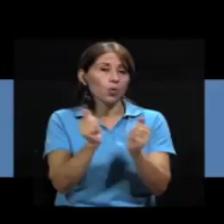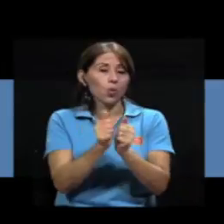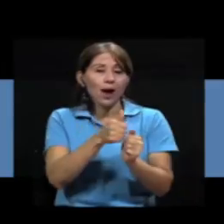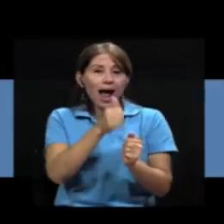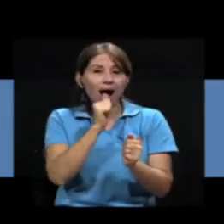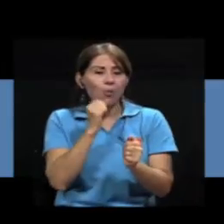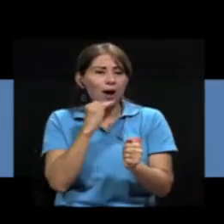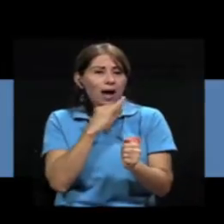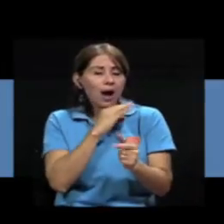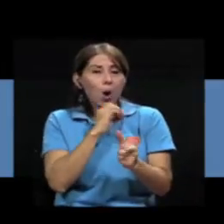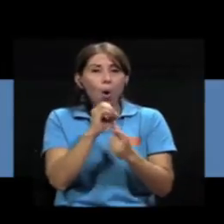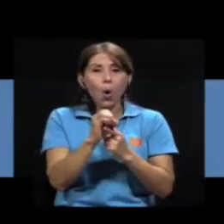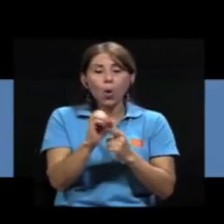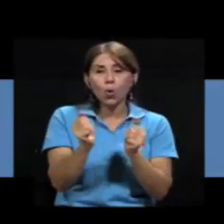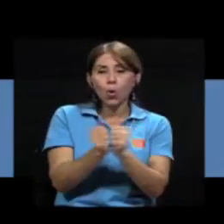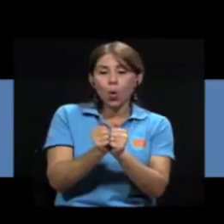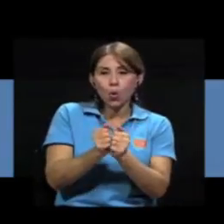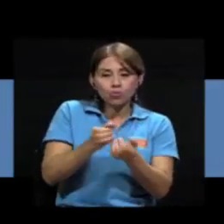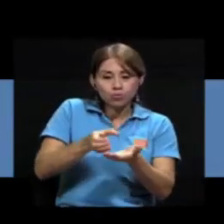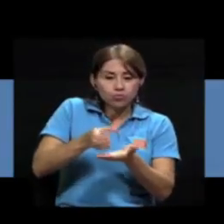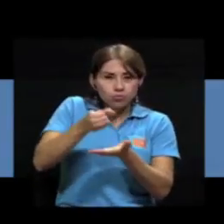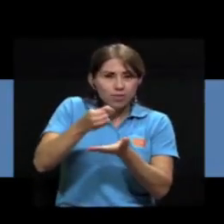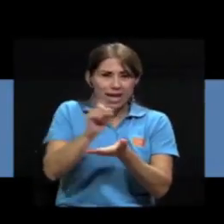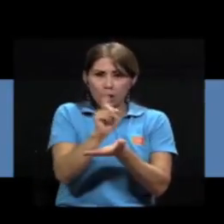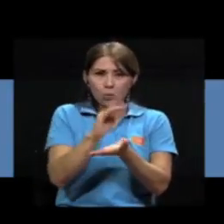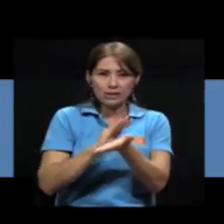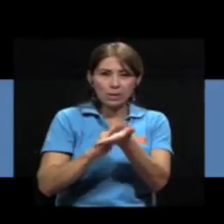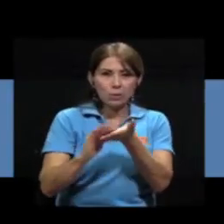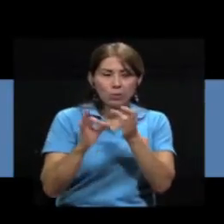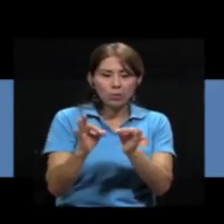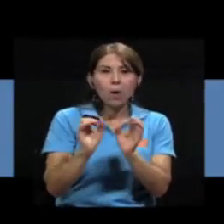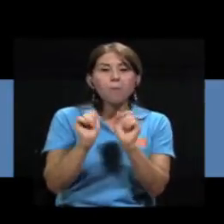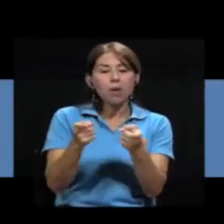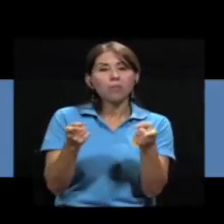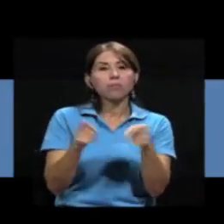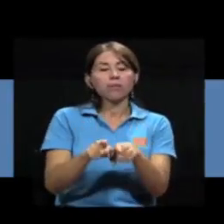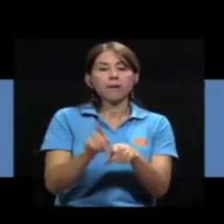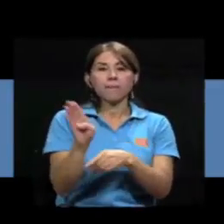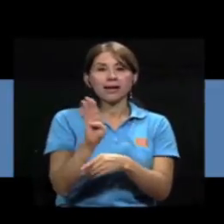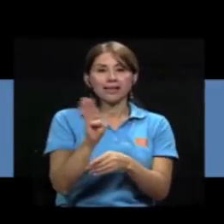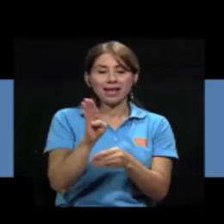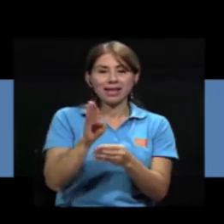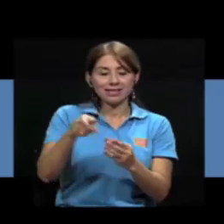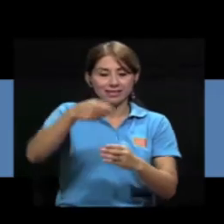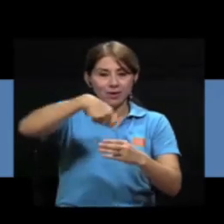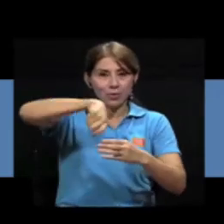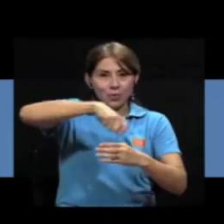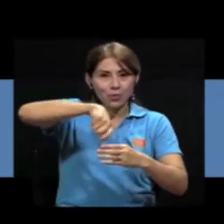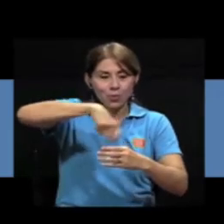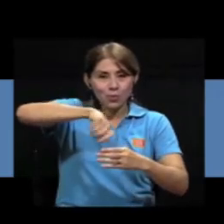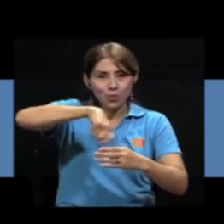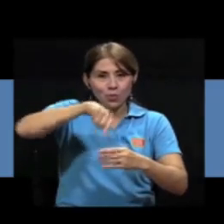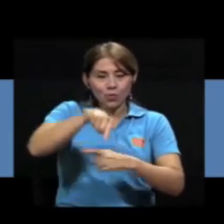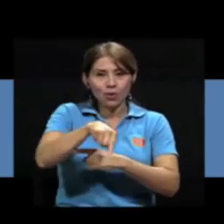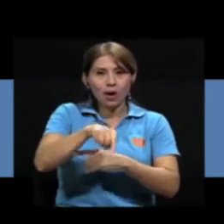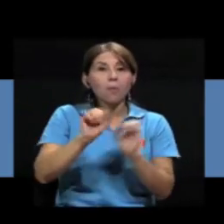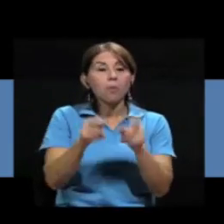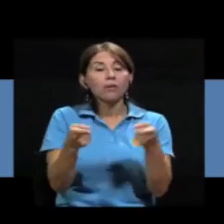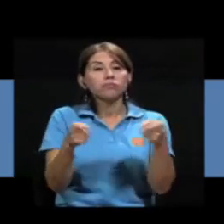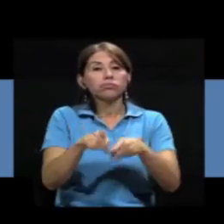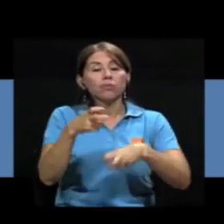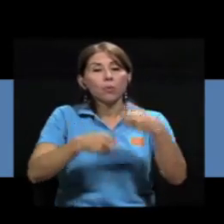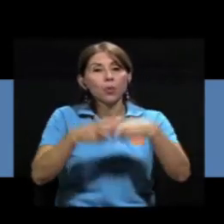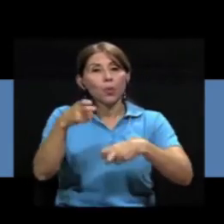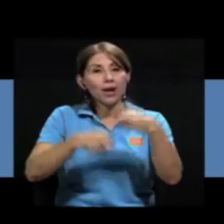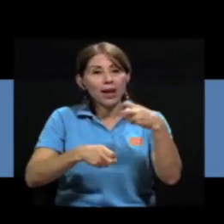uso de agua insalubre y de material no esterilizado, o a la posible presencia de bacterias en la preparación en polvo.